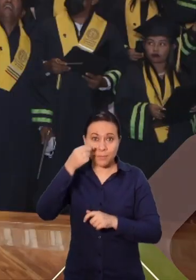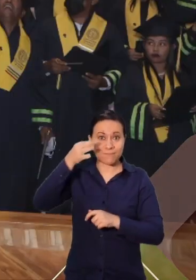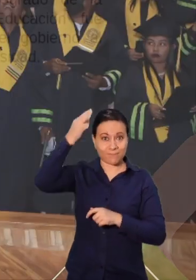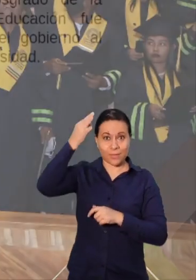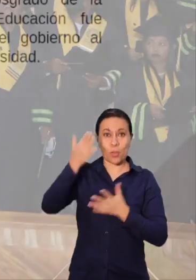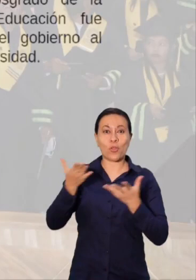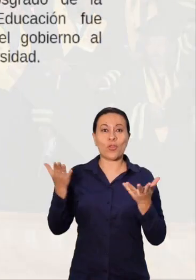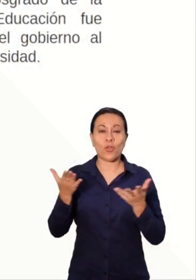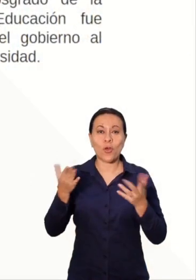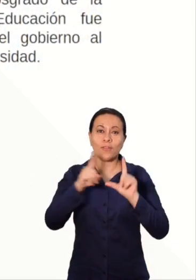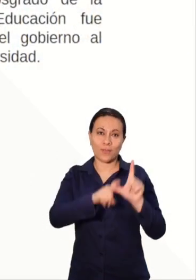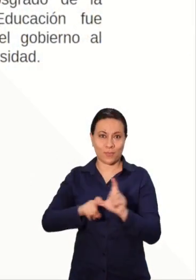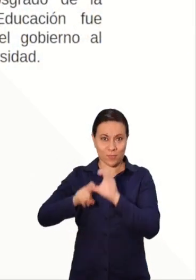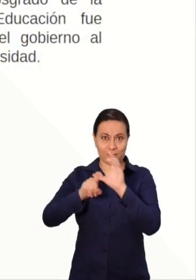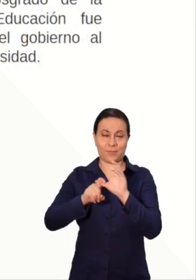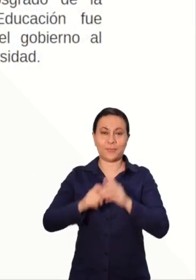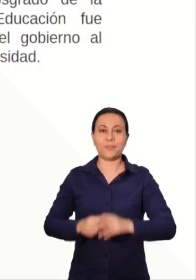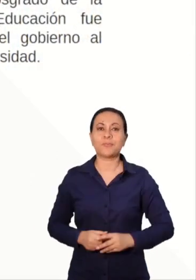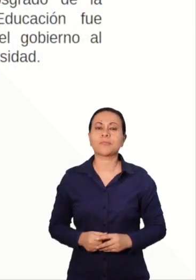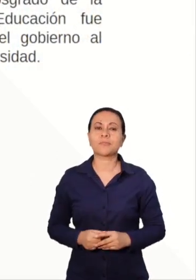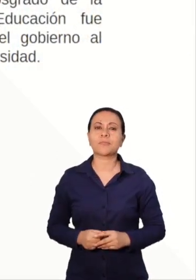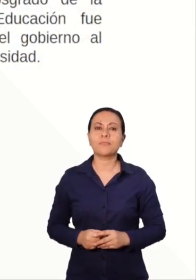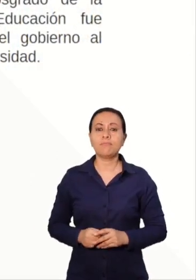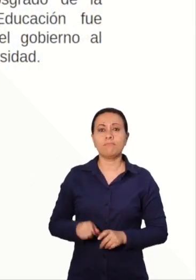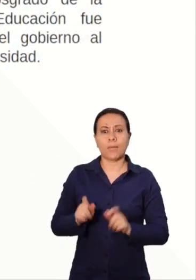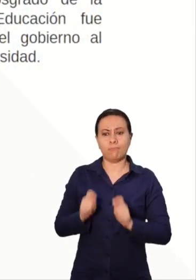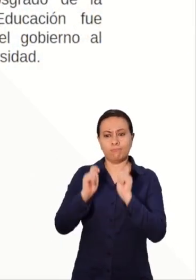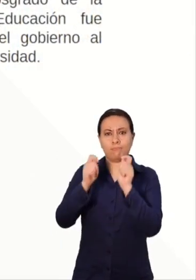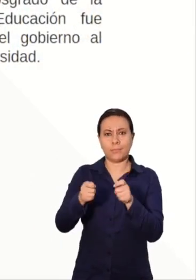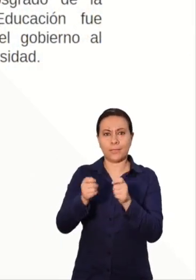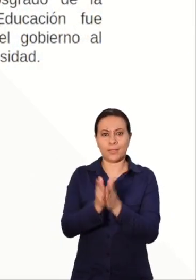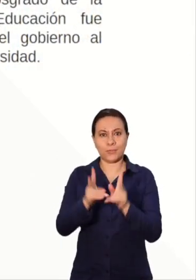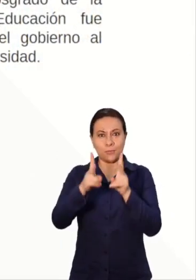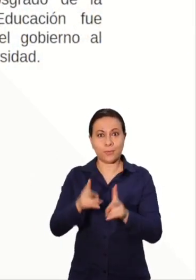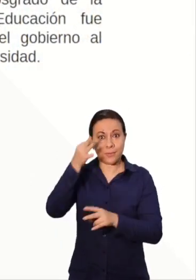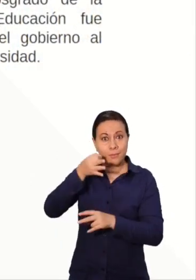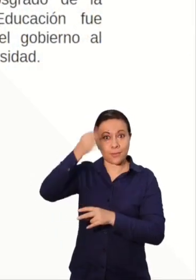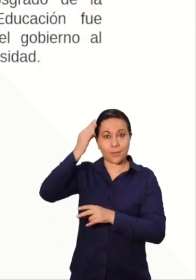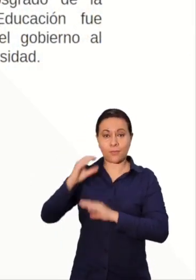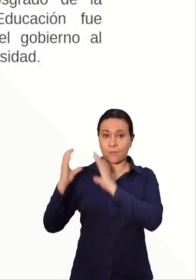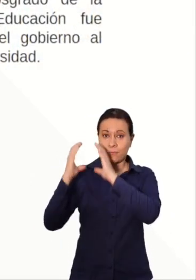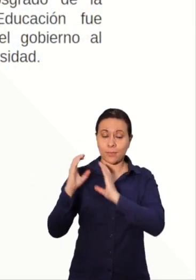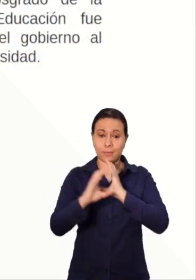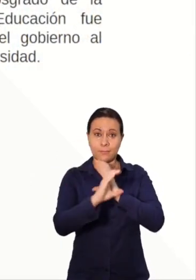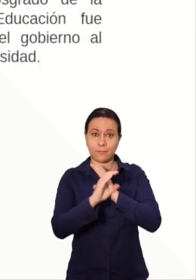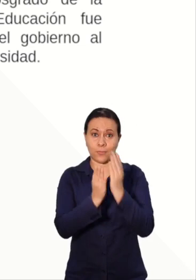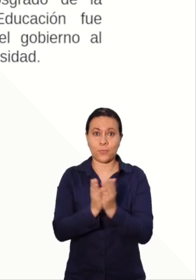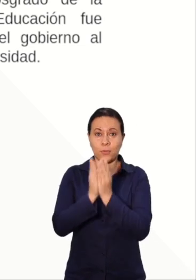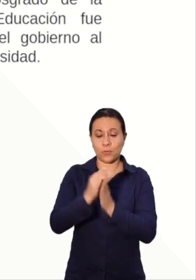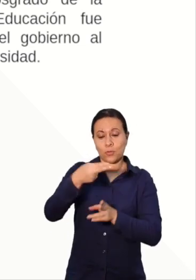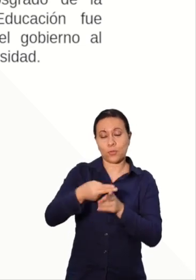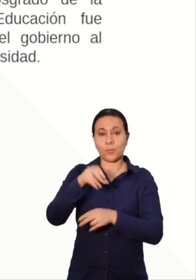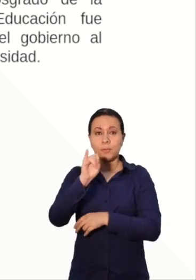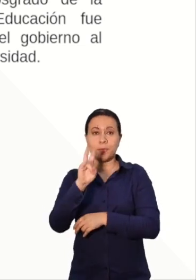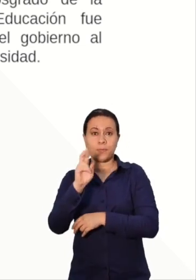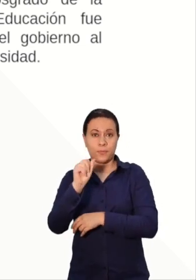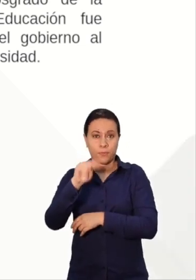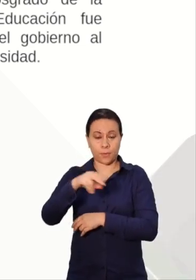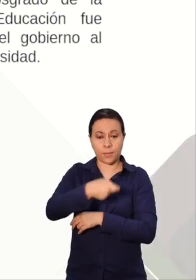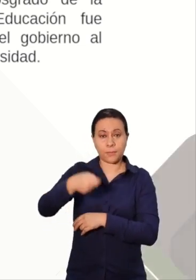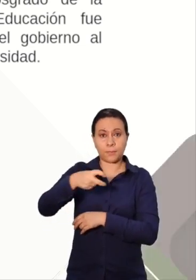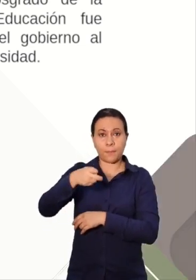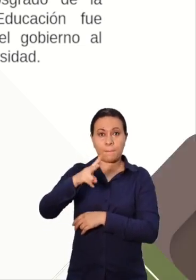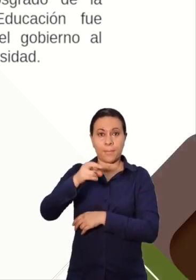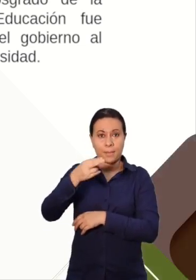la Guajira, y fue nombrado el egresado de la Facultad de Ciencias de la Educación, Iván Vergara Sinisterra, como representante del gobierno al